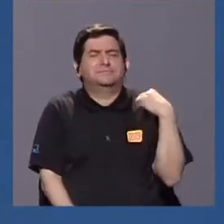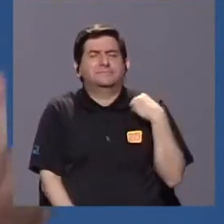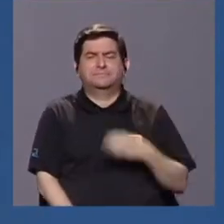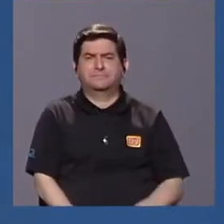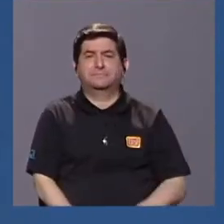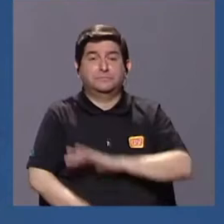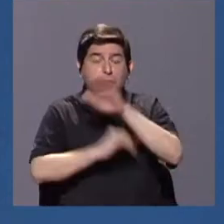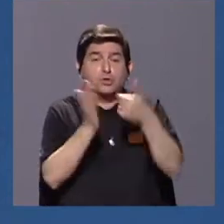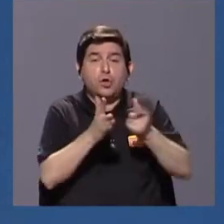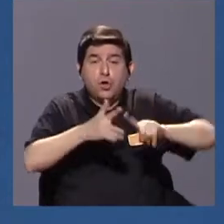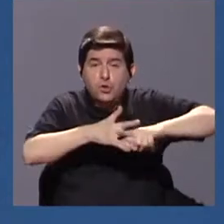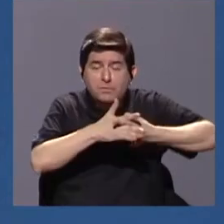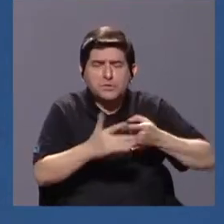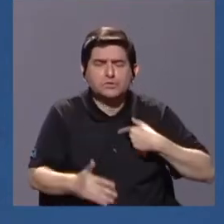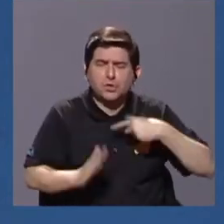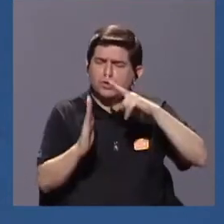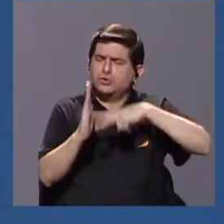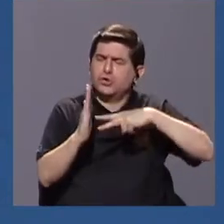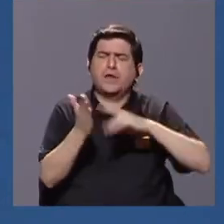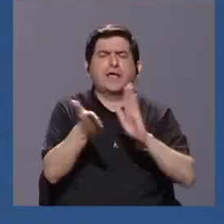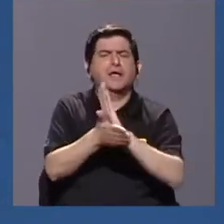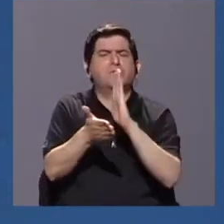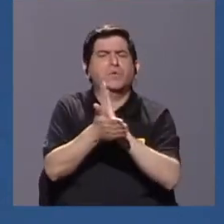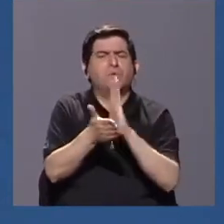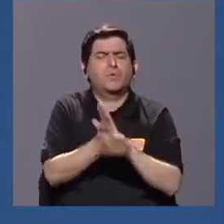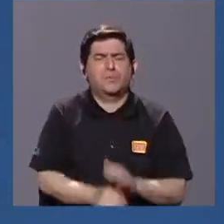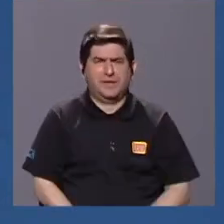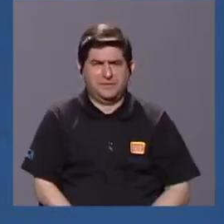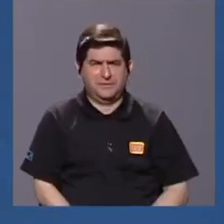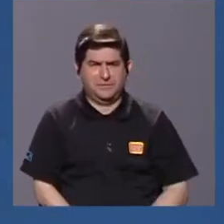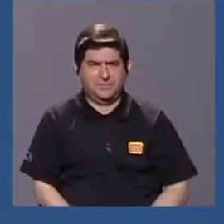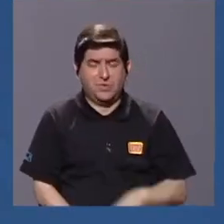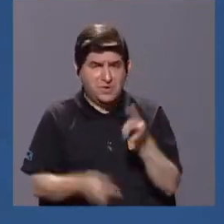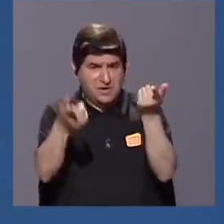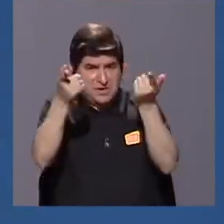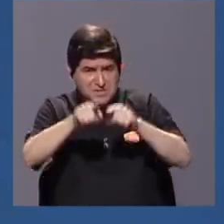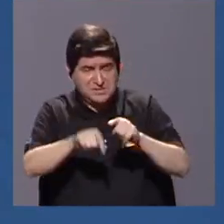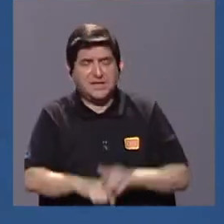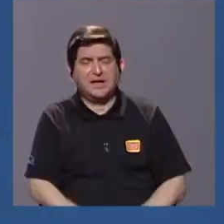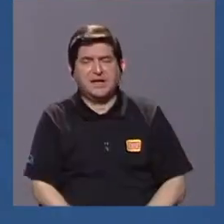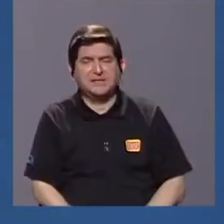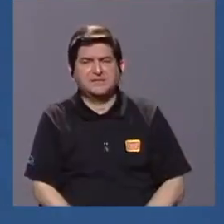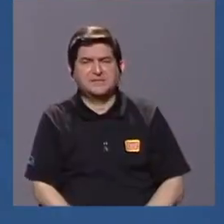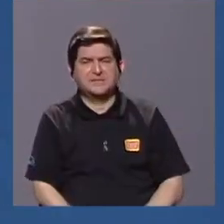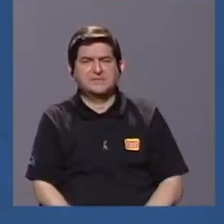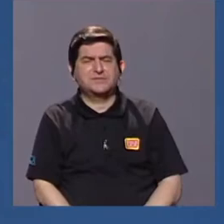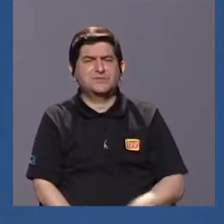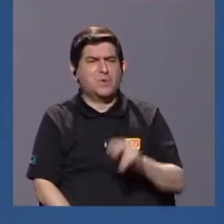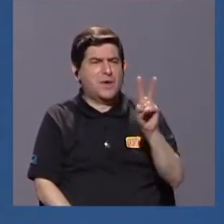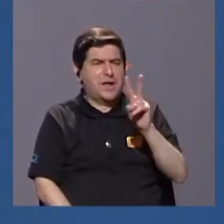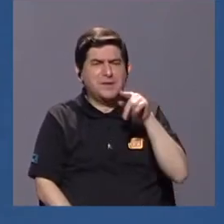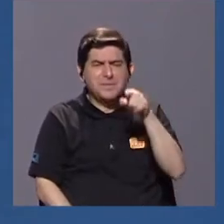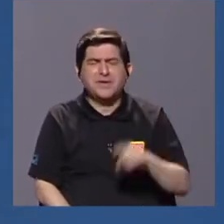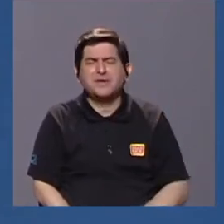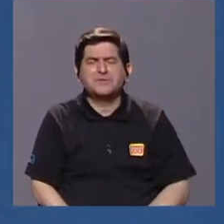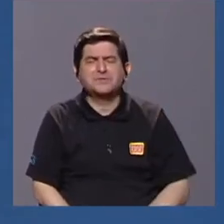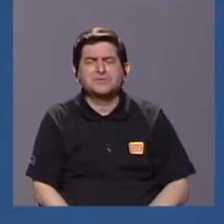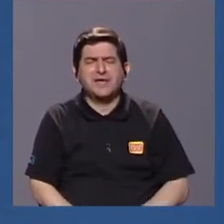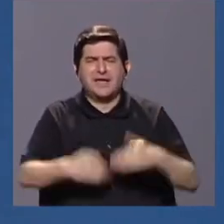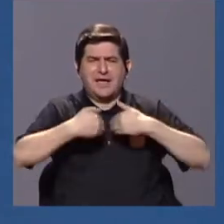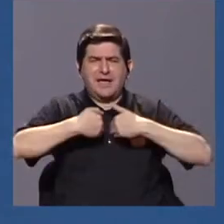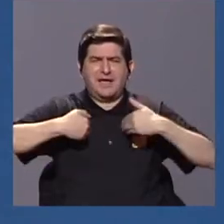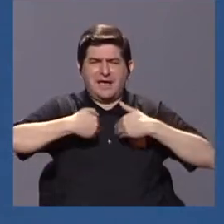Porque, bueno, todo empezó porque yo leí un paper de un manuscrito de parvovirus en primates del viejo mundo. Y